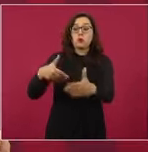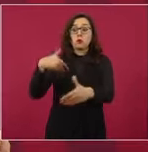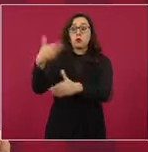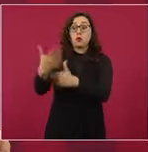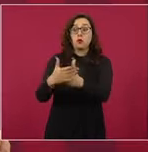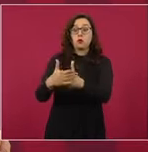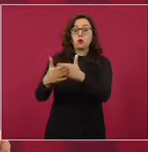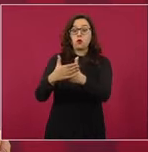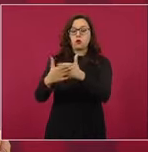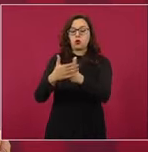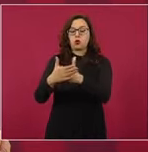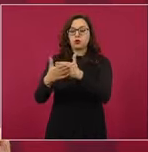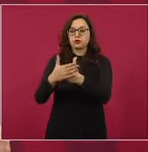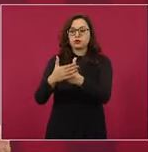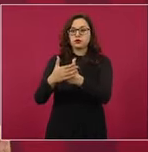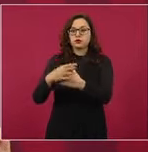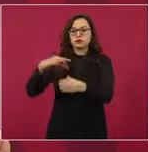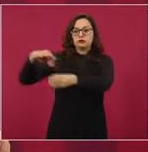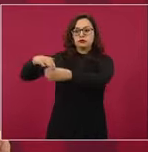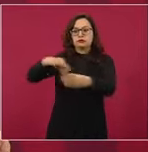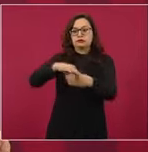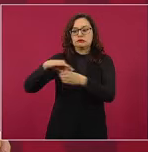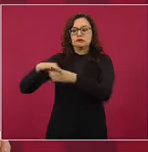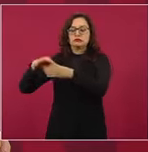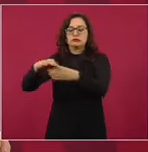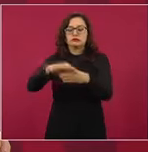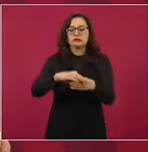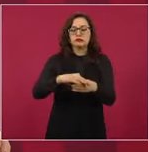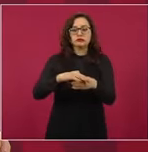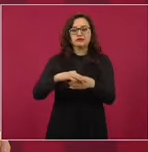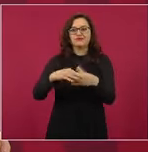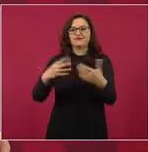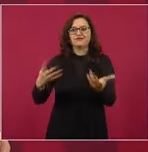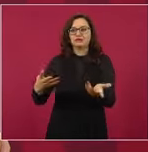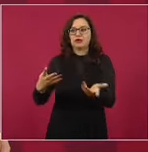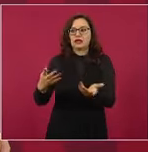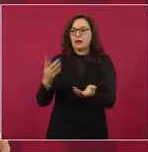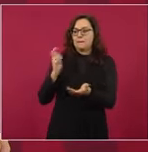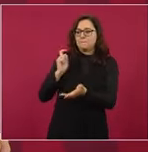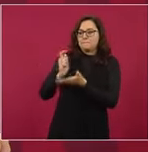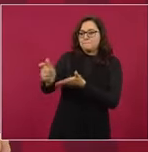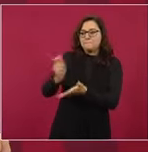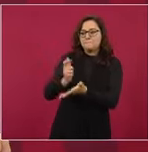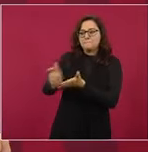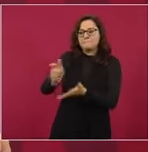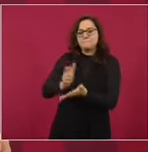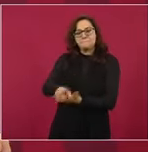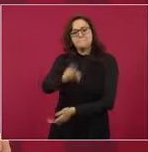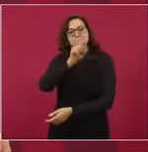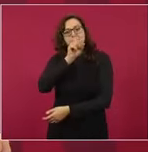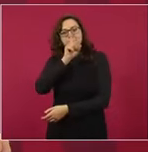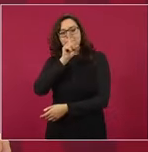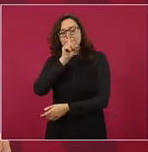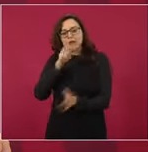por lo de las vedas, porque ya viene la consulta,